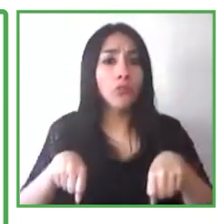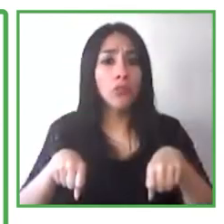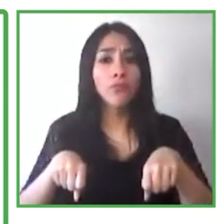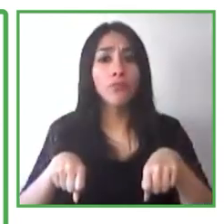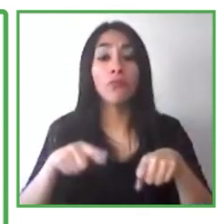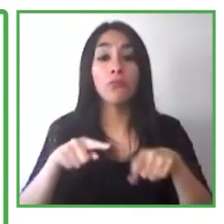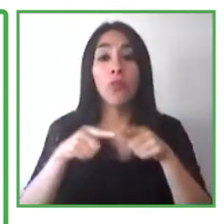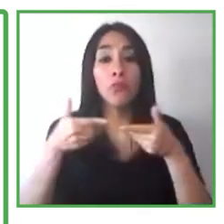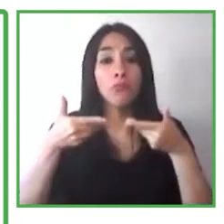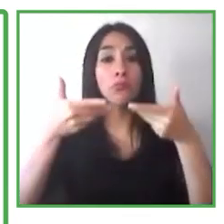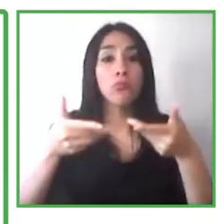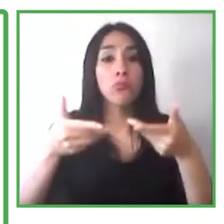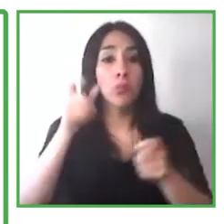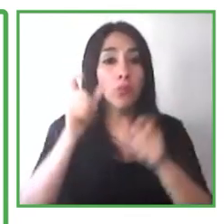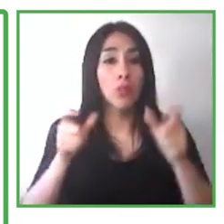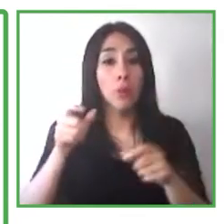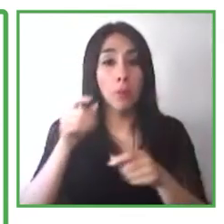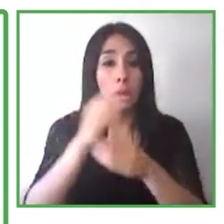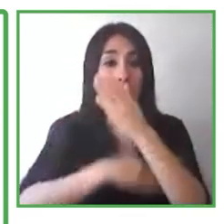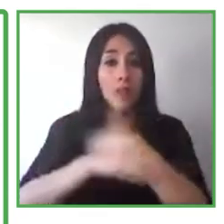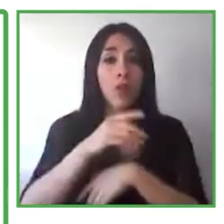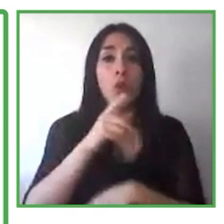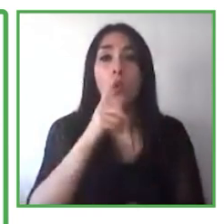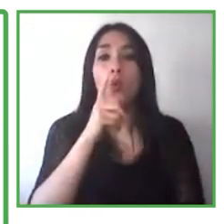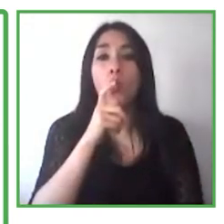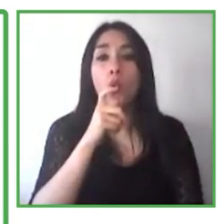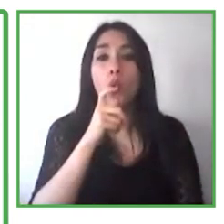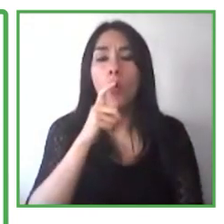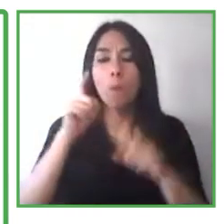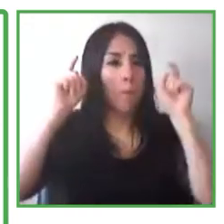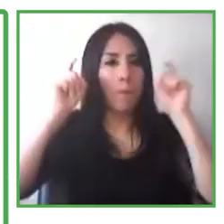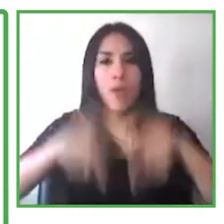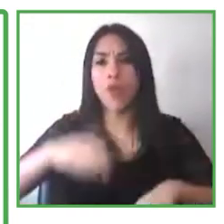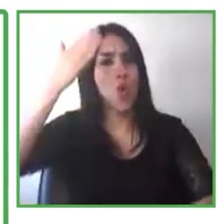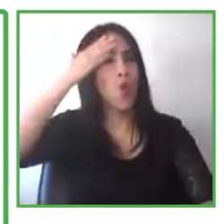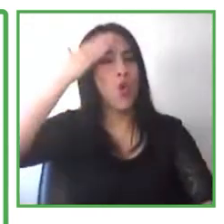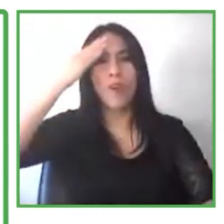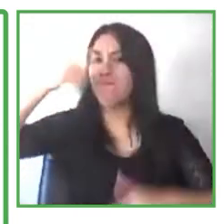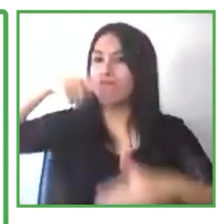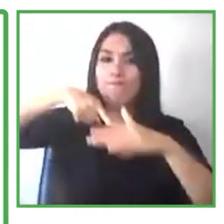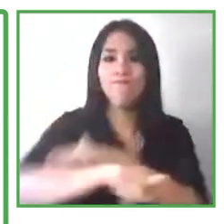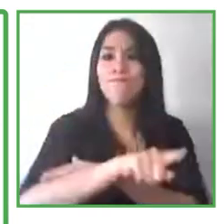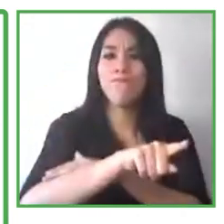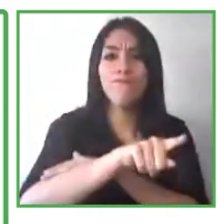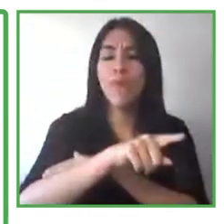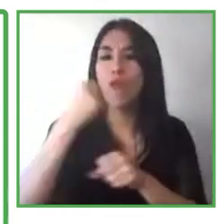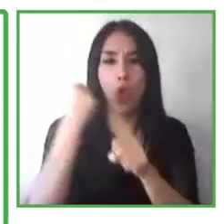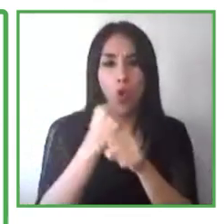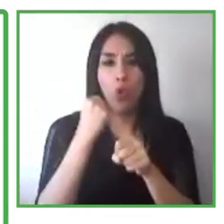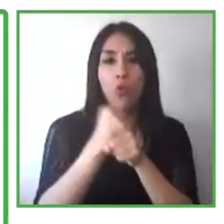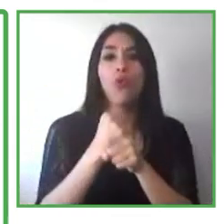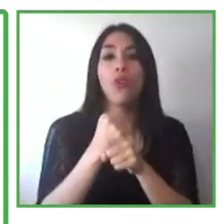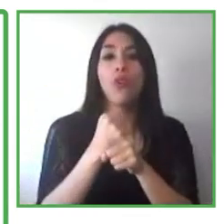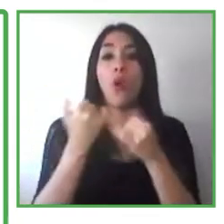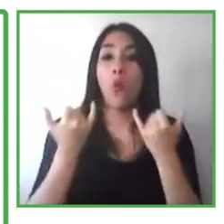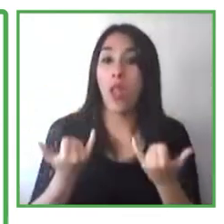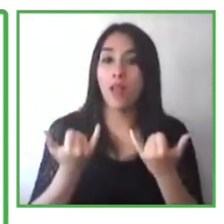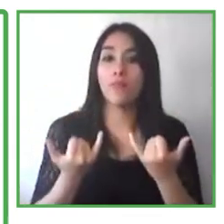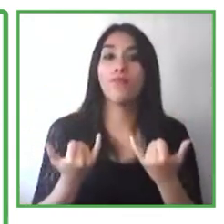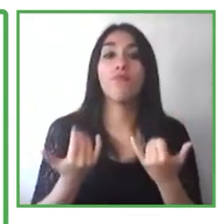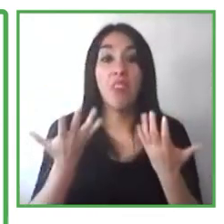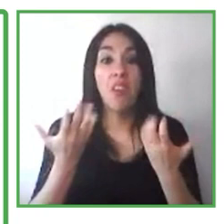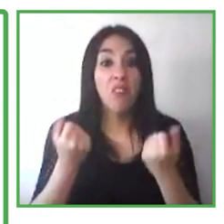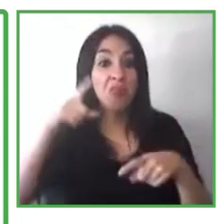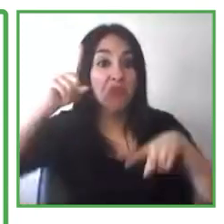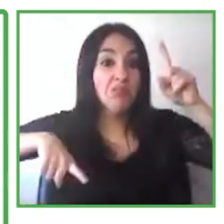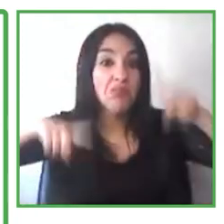de transmitirles. Y cuando lo hacemos, nos damos cuenta que estos son algunos de sus mejores empleados. Trabajan arduamente, se